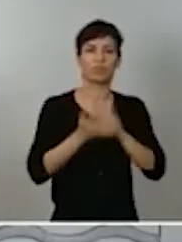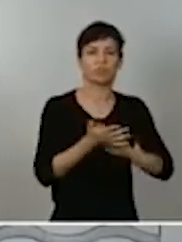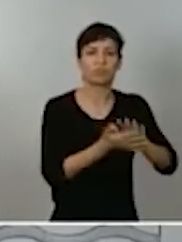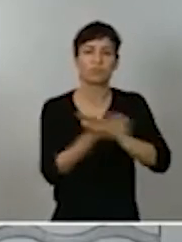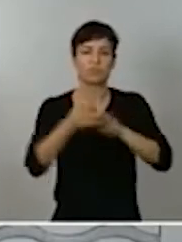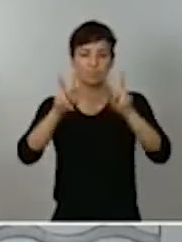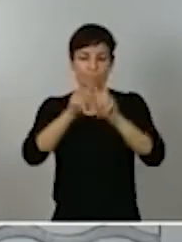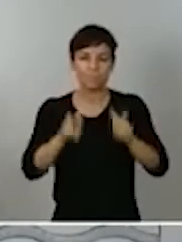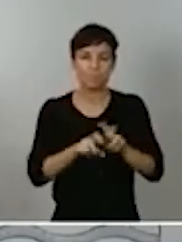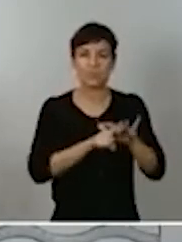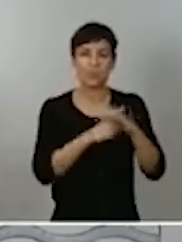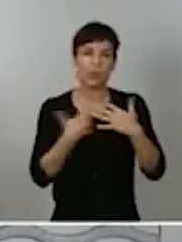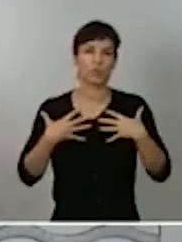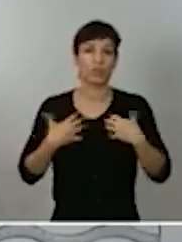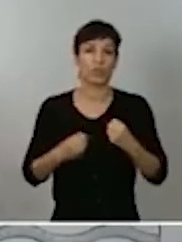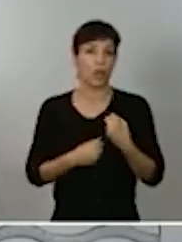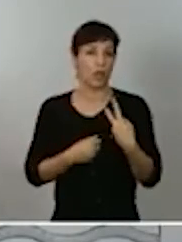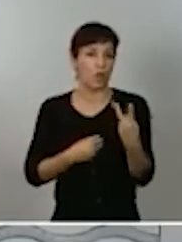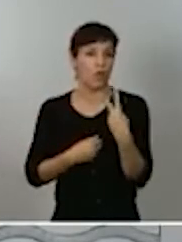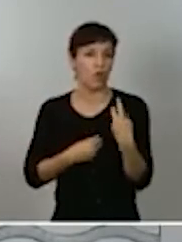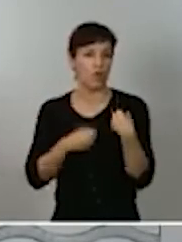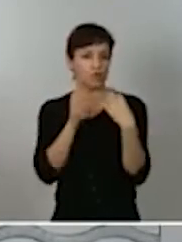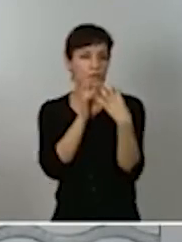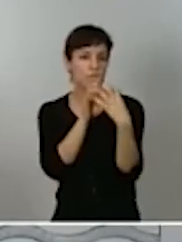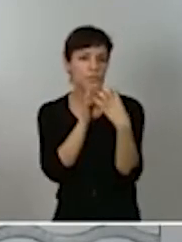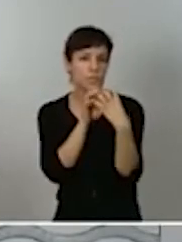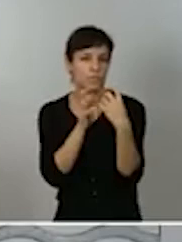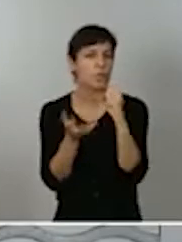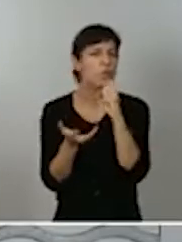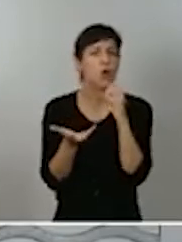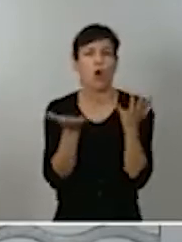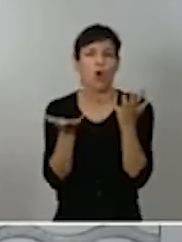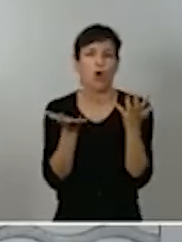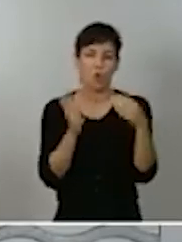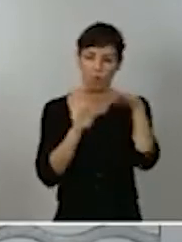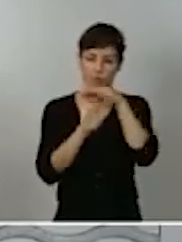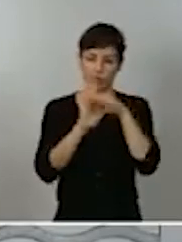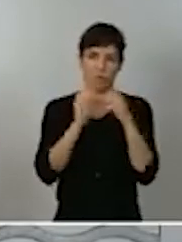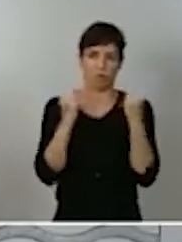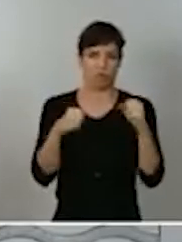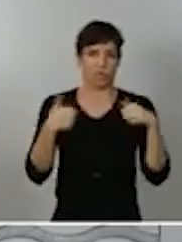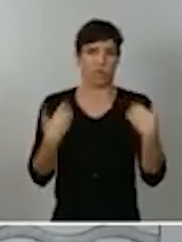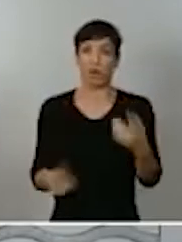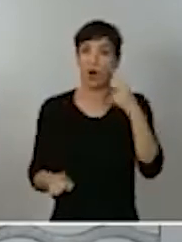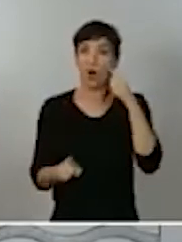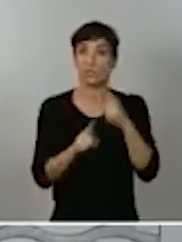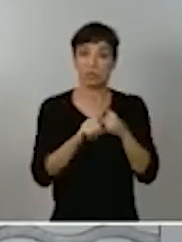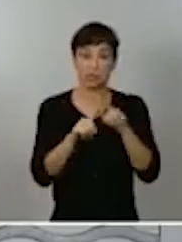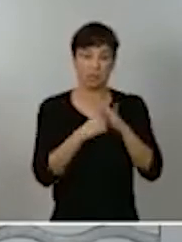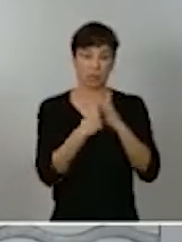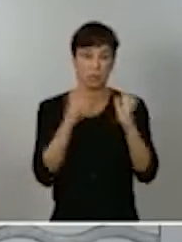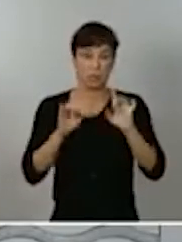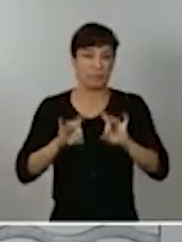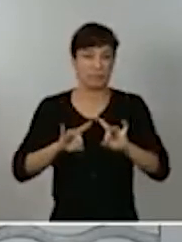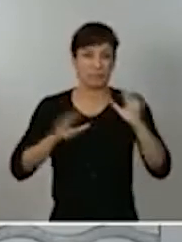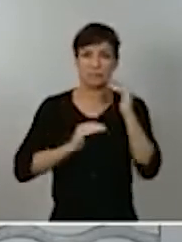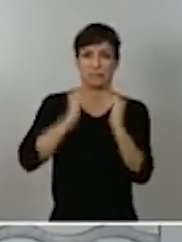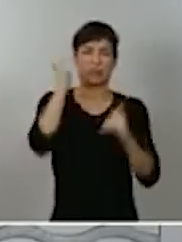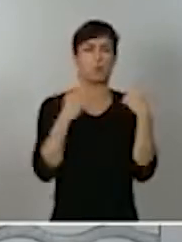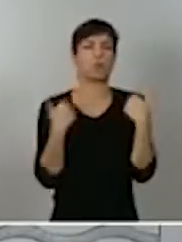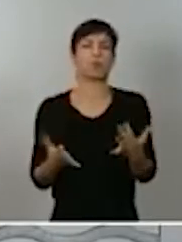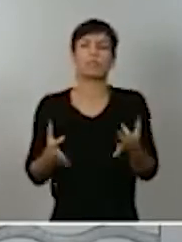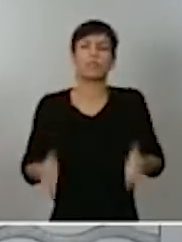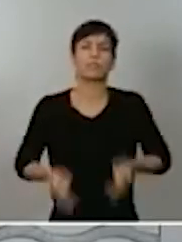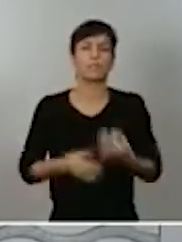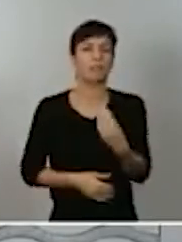estudiar conjuntamente el modo de reforzar los medios para superar cuanto antes los momentos críticos siempre en beneficio de los ciudadanos.